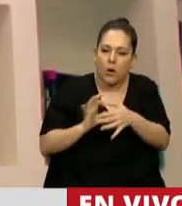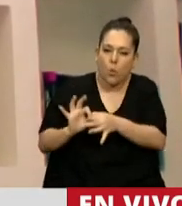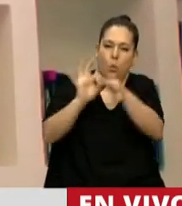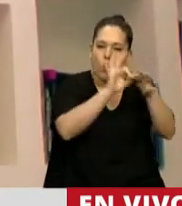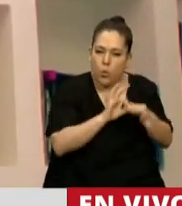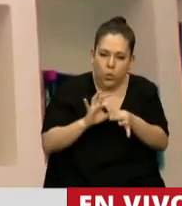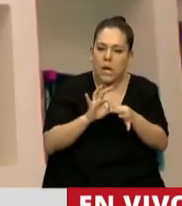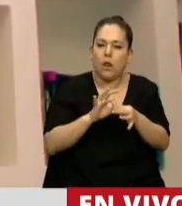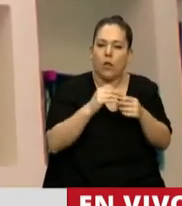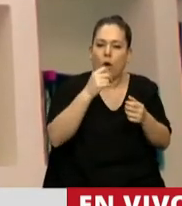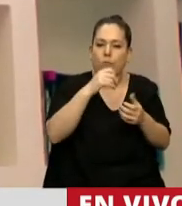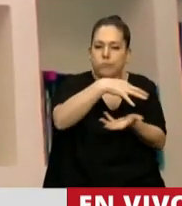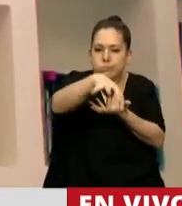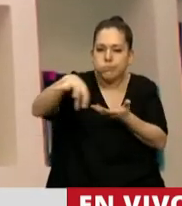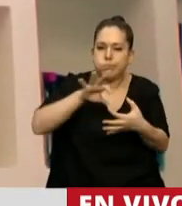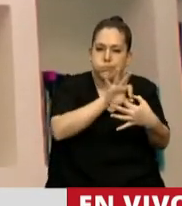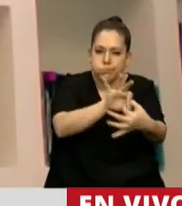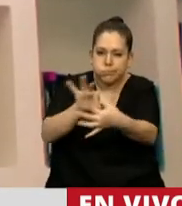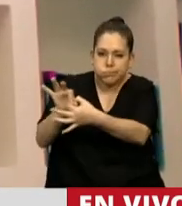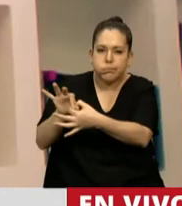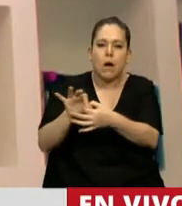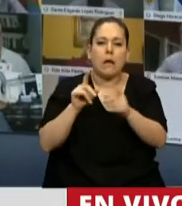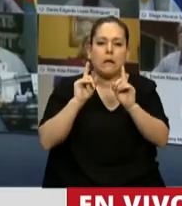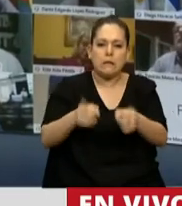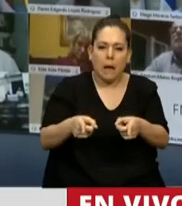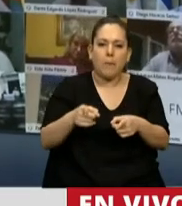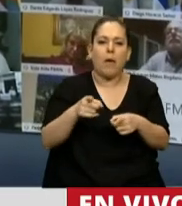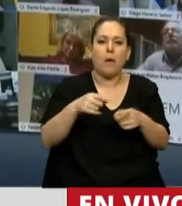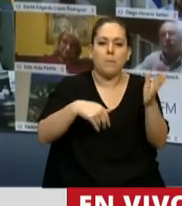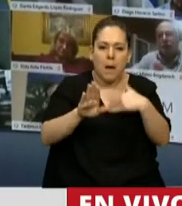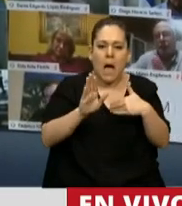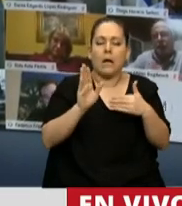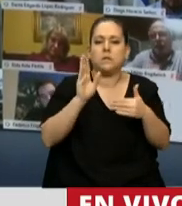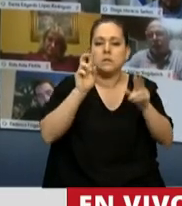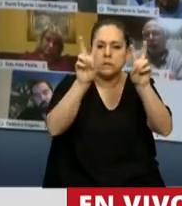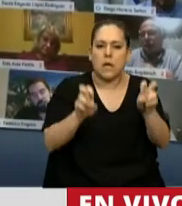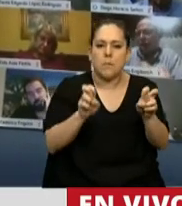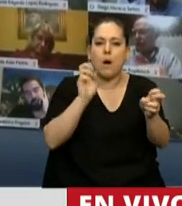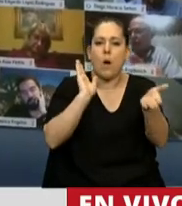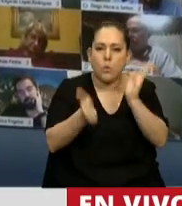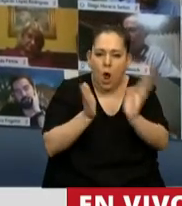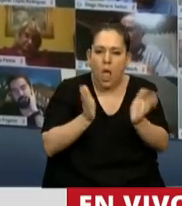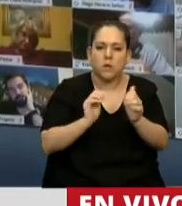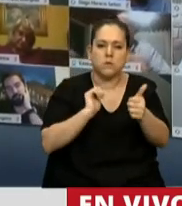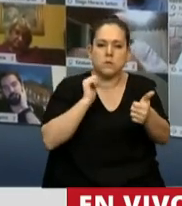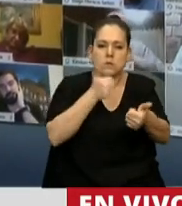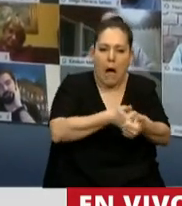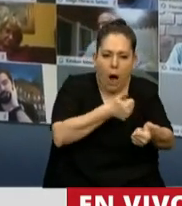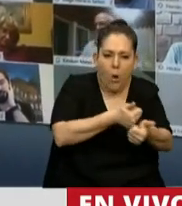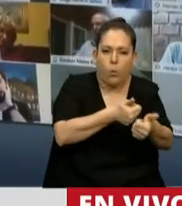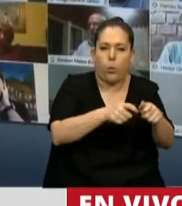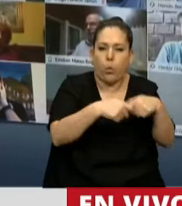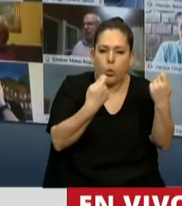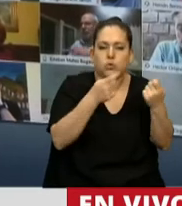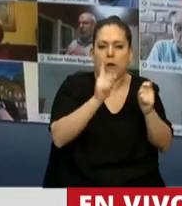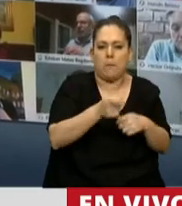transversal y mucho más si abordamos la violencia, el abuso, el maltrato infantil y la vulneración